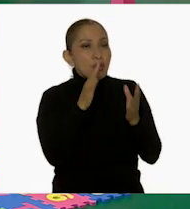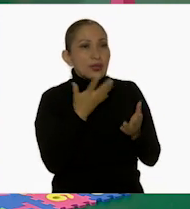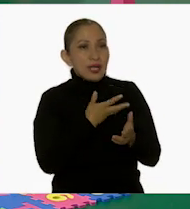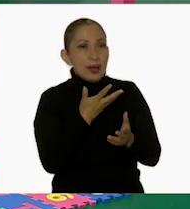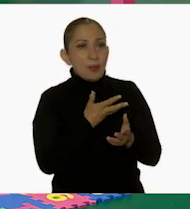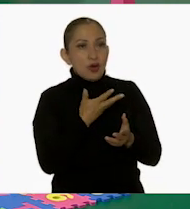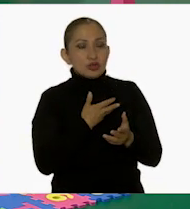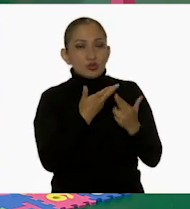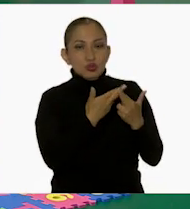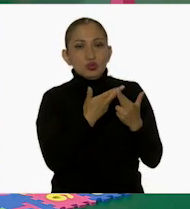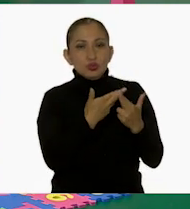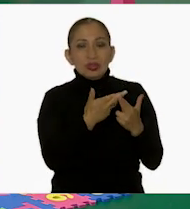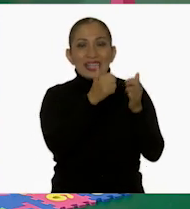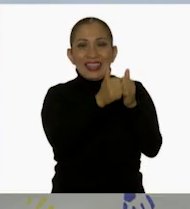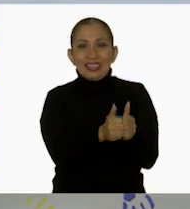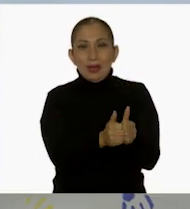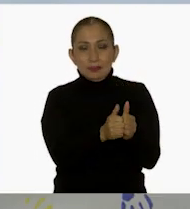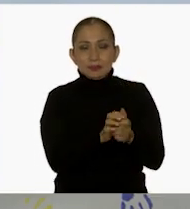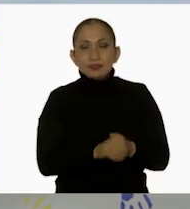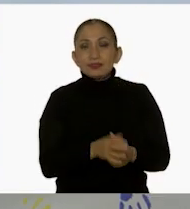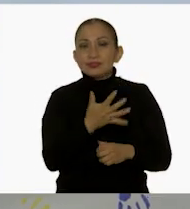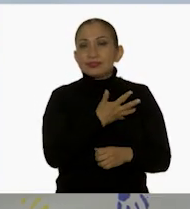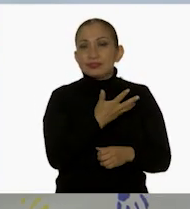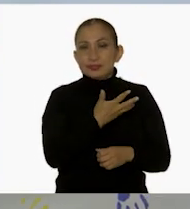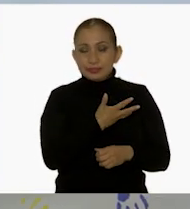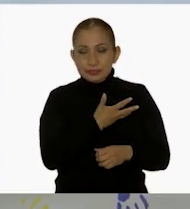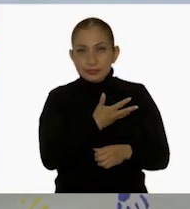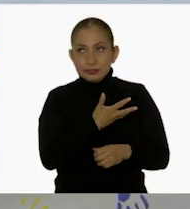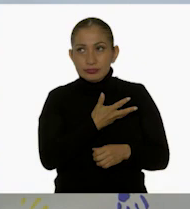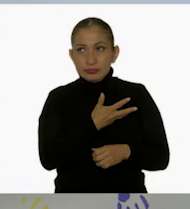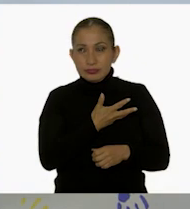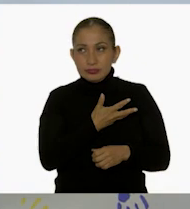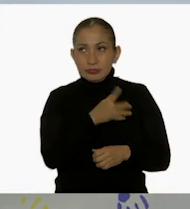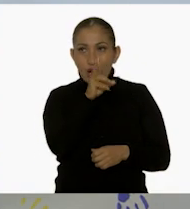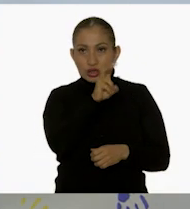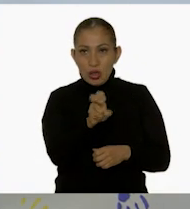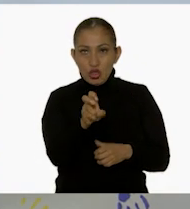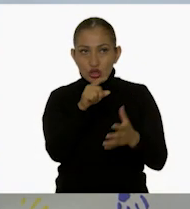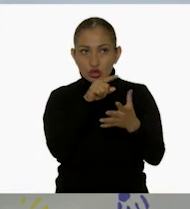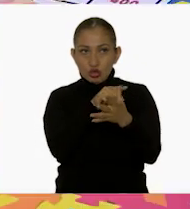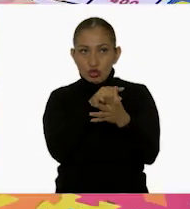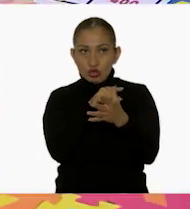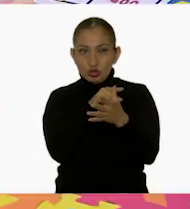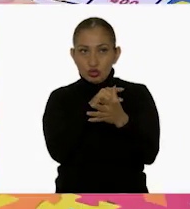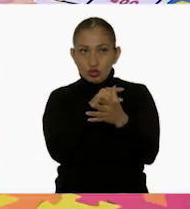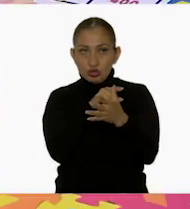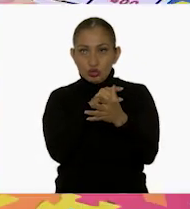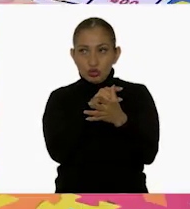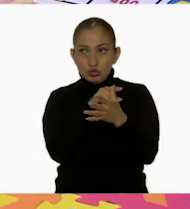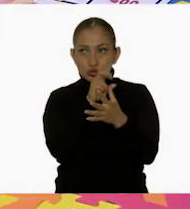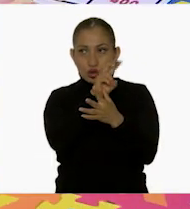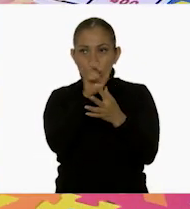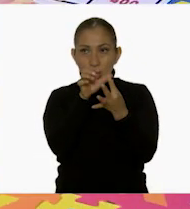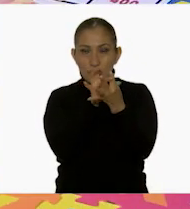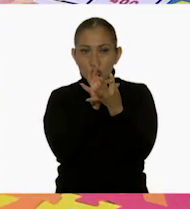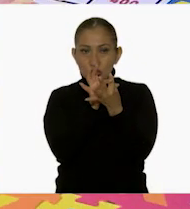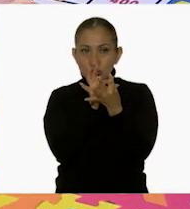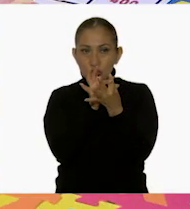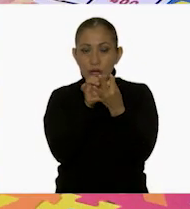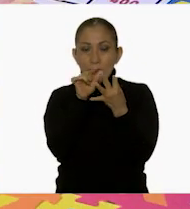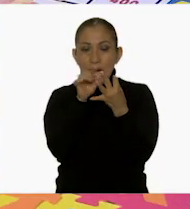tenemos aquí que nos sobra. Muy bien. Tenemos 200 pesos. Sí. Y aquí